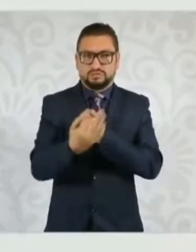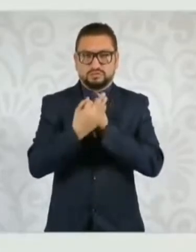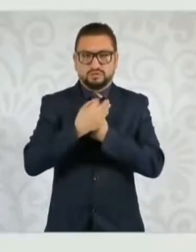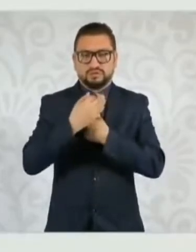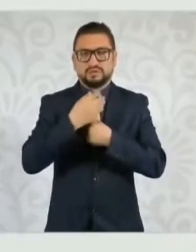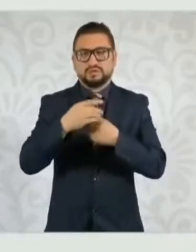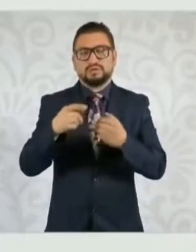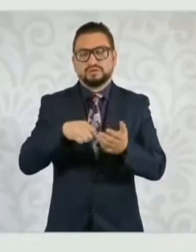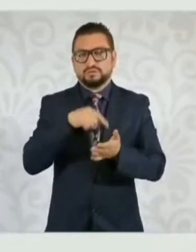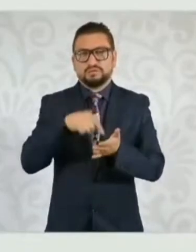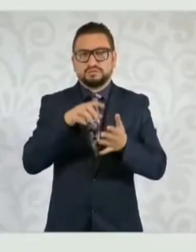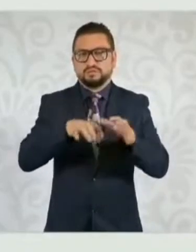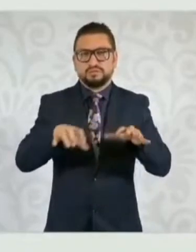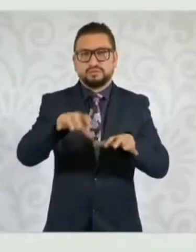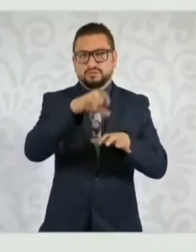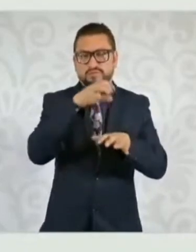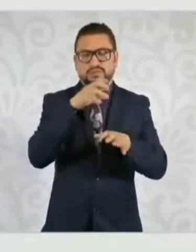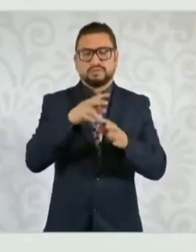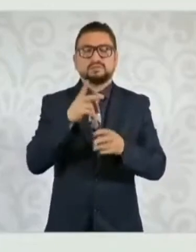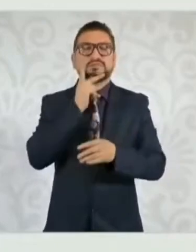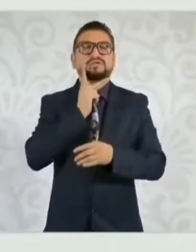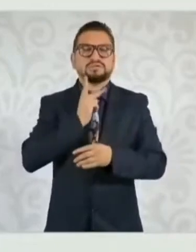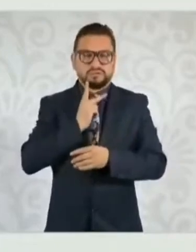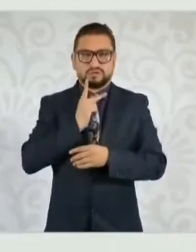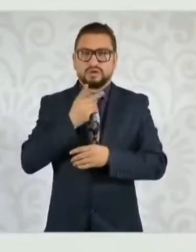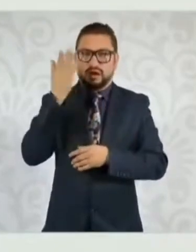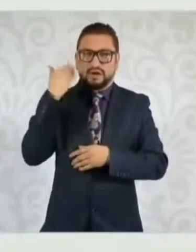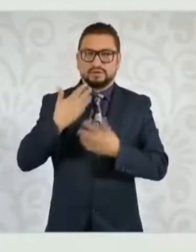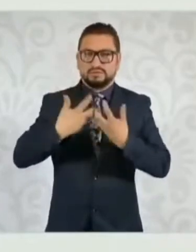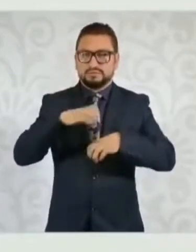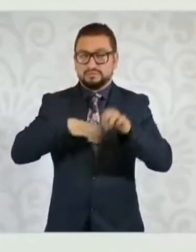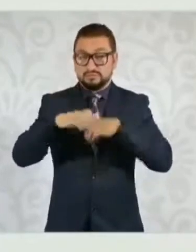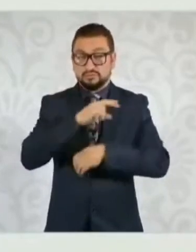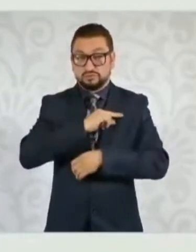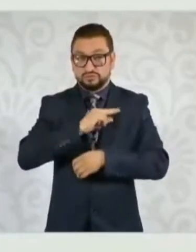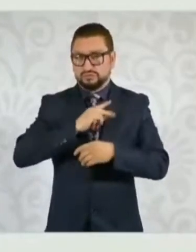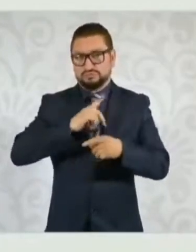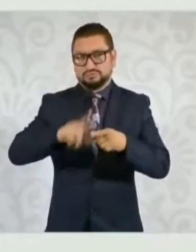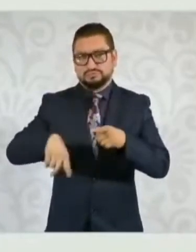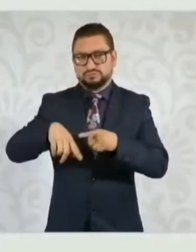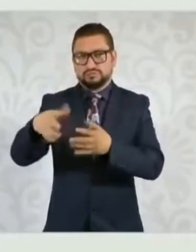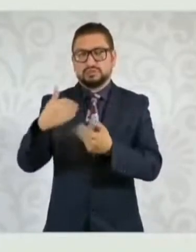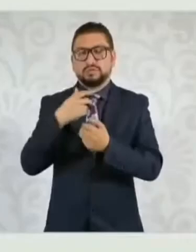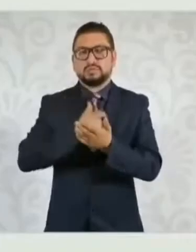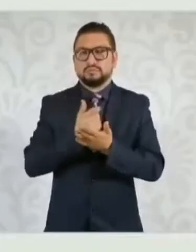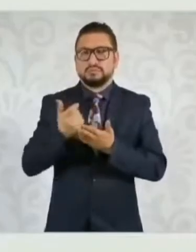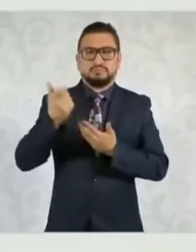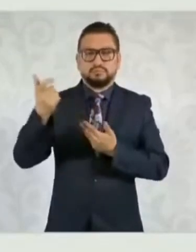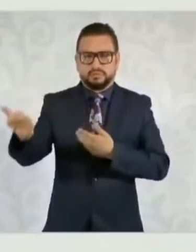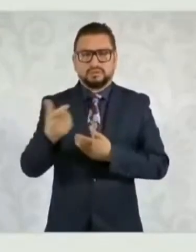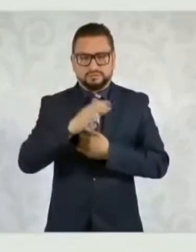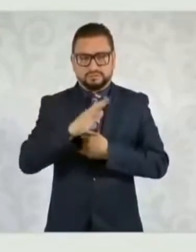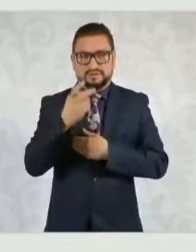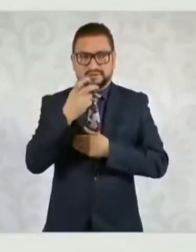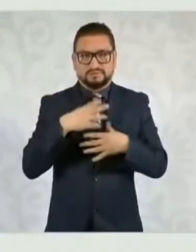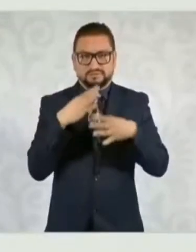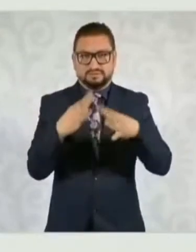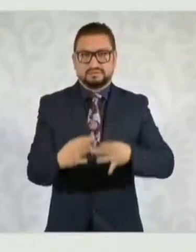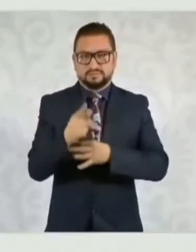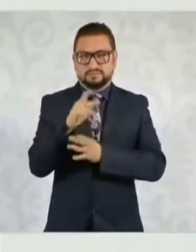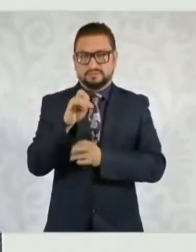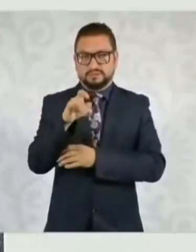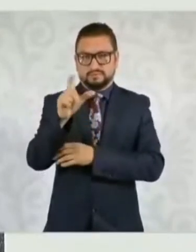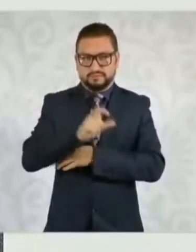diversas bienes de la industria petrolera que pertenecían a compañías privadas mediante pago de una indemnización. Aquí se crea Petróleos